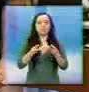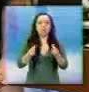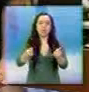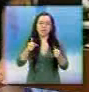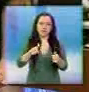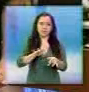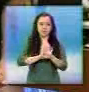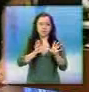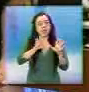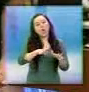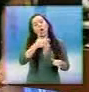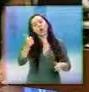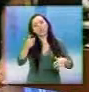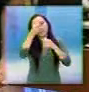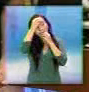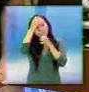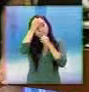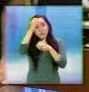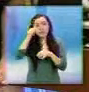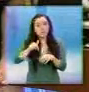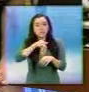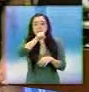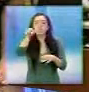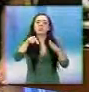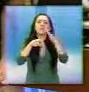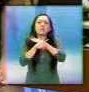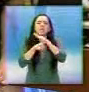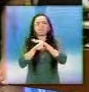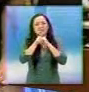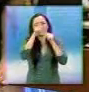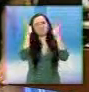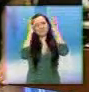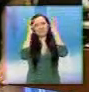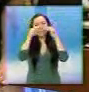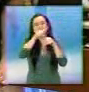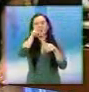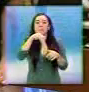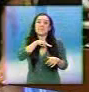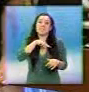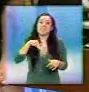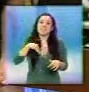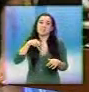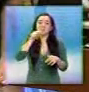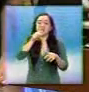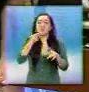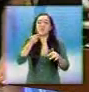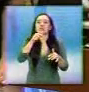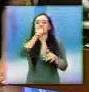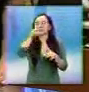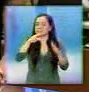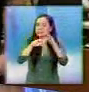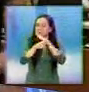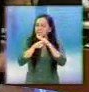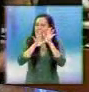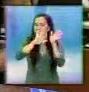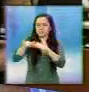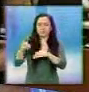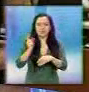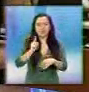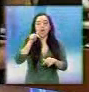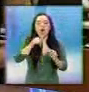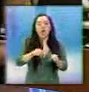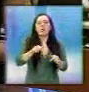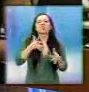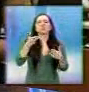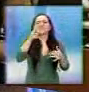Y en otra información, si usted está en problemas y sus ministros y diputados no le rinden, no se preocupe. Las Inolvidables